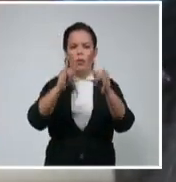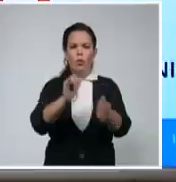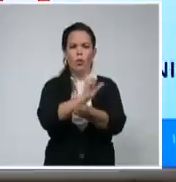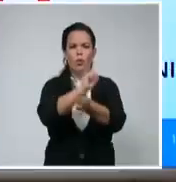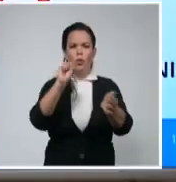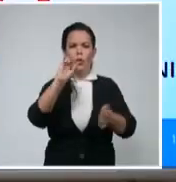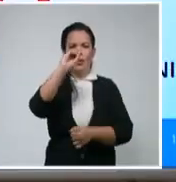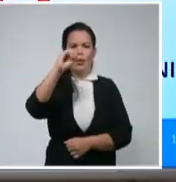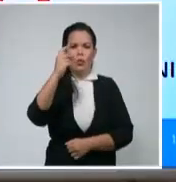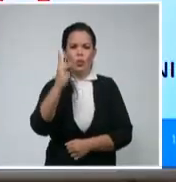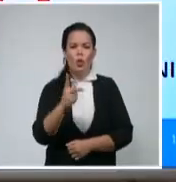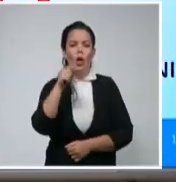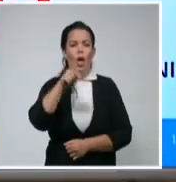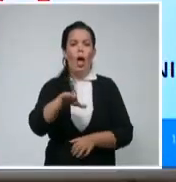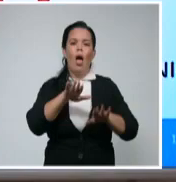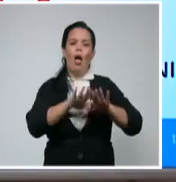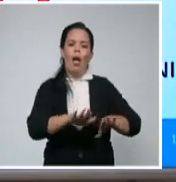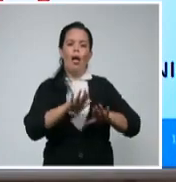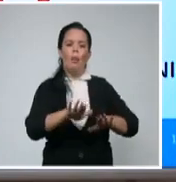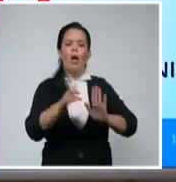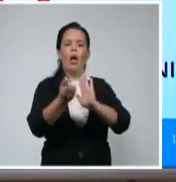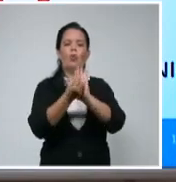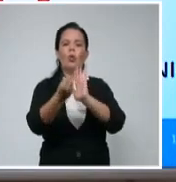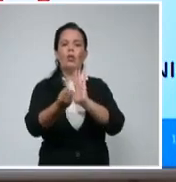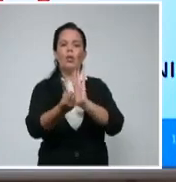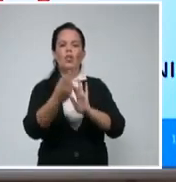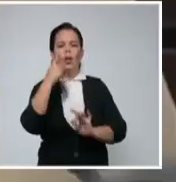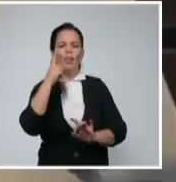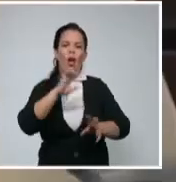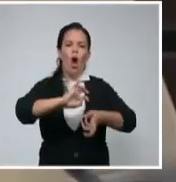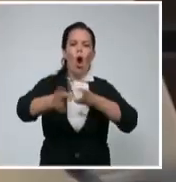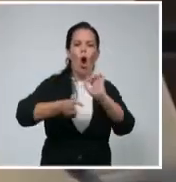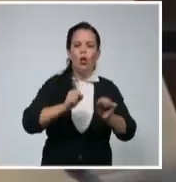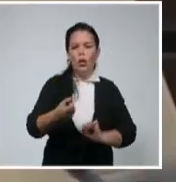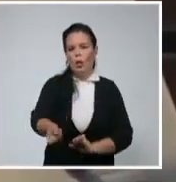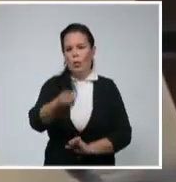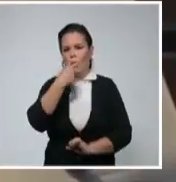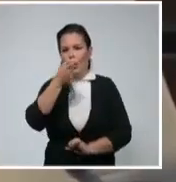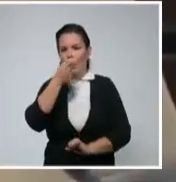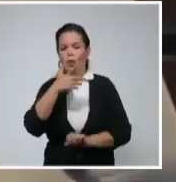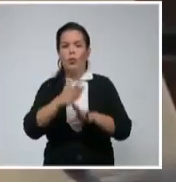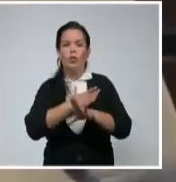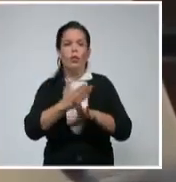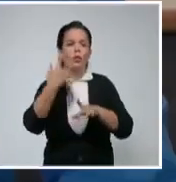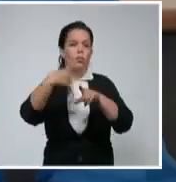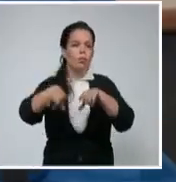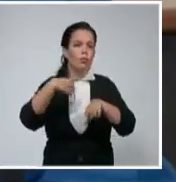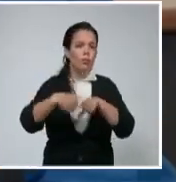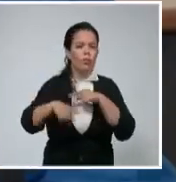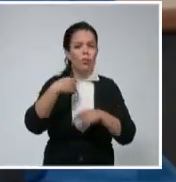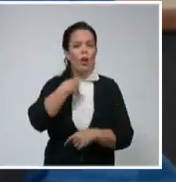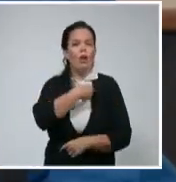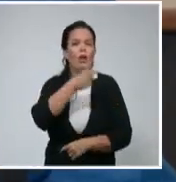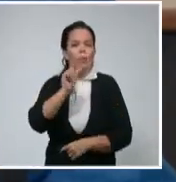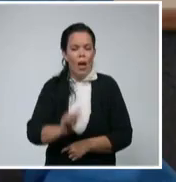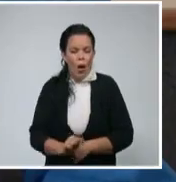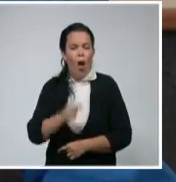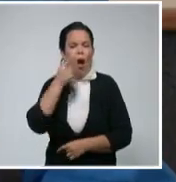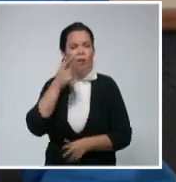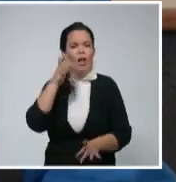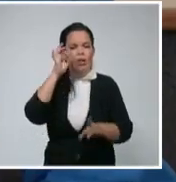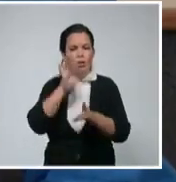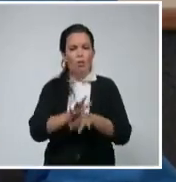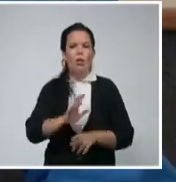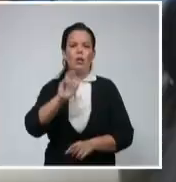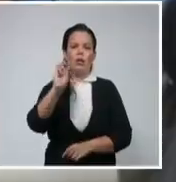espera por la autorización del Centro para el Control Estatal de Medicamentos, equipos y dispositivos médicos para el inicio de la fase